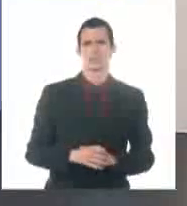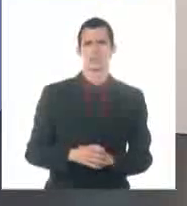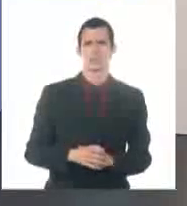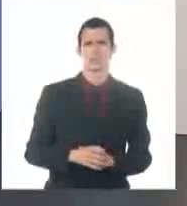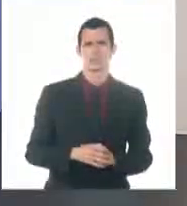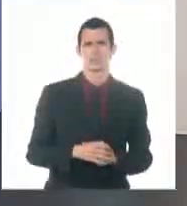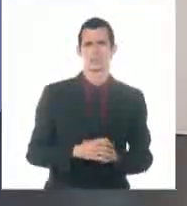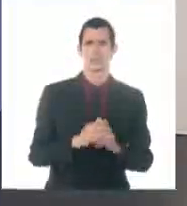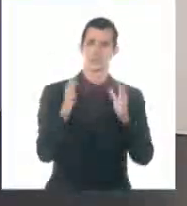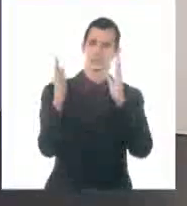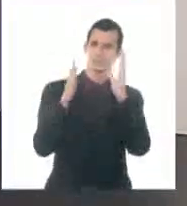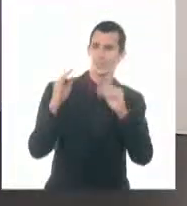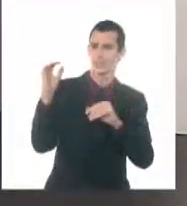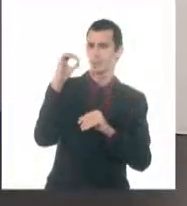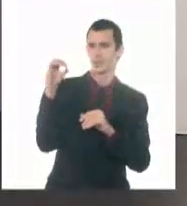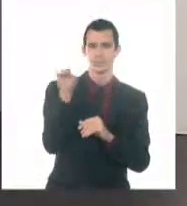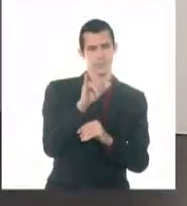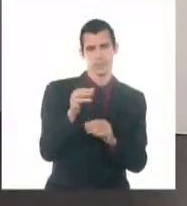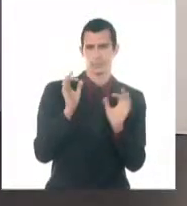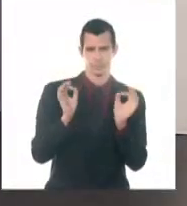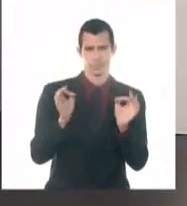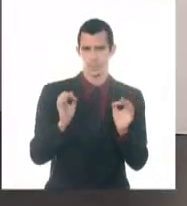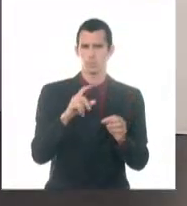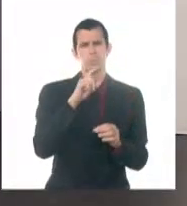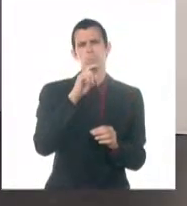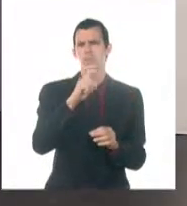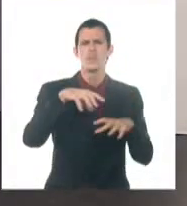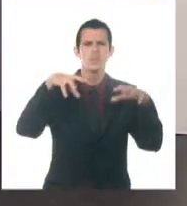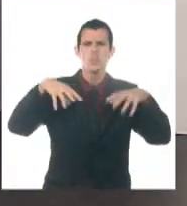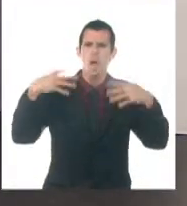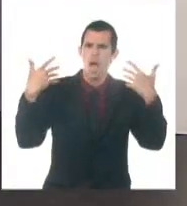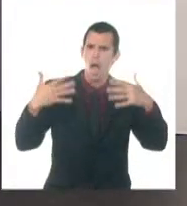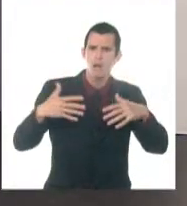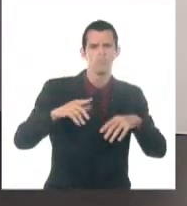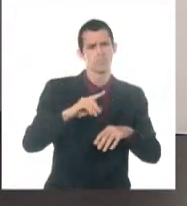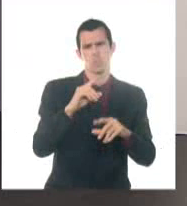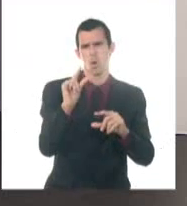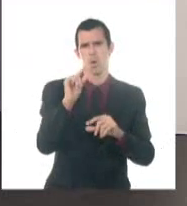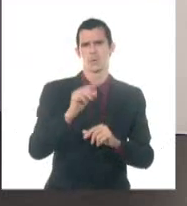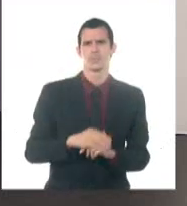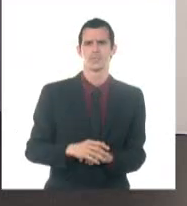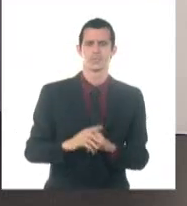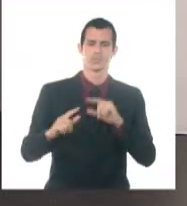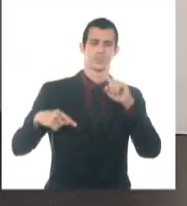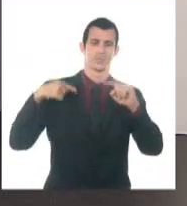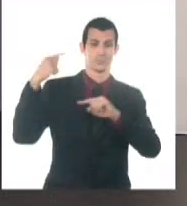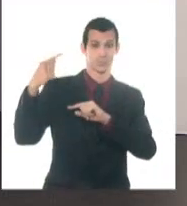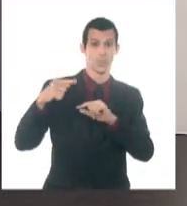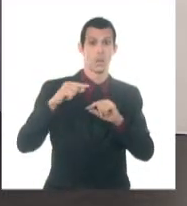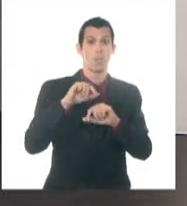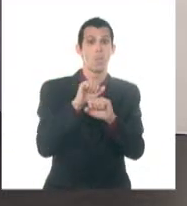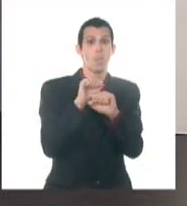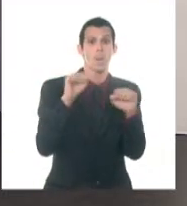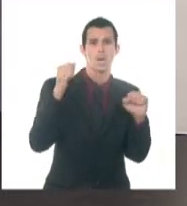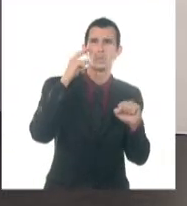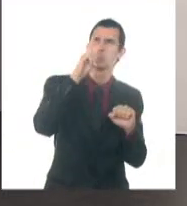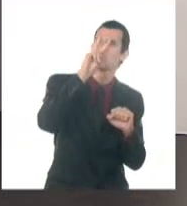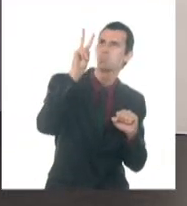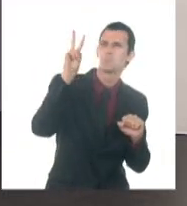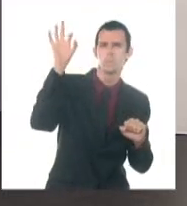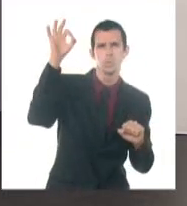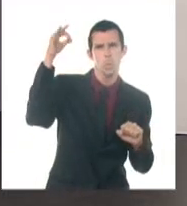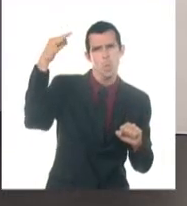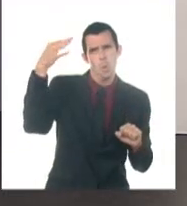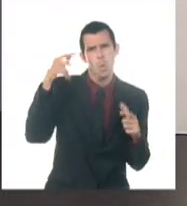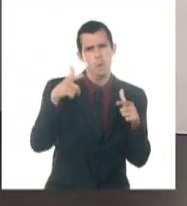volver a ser poco favorables para la lluvia. De la mañana, tendremos predominio de poca nubosidad en gran parte del archipiélago, mucho sol en la mañana, para la tarde,